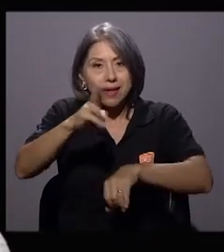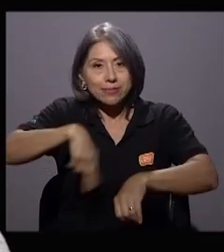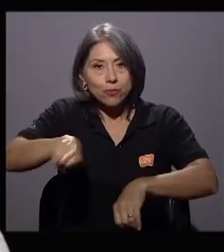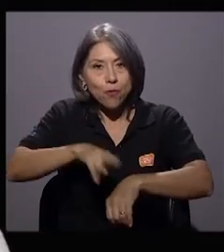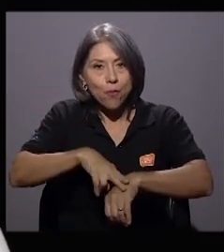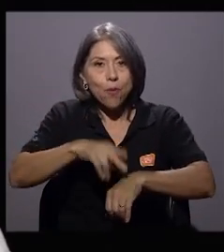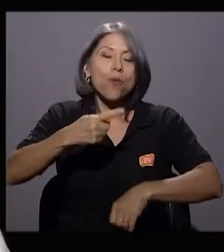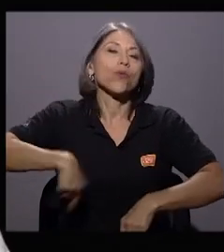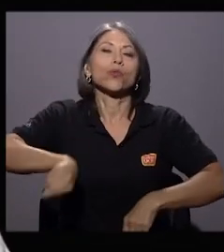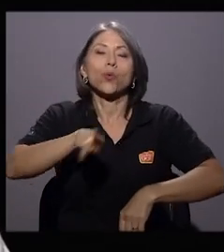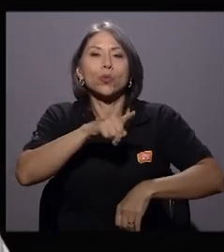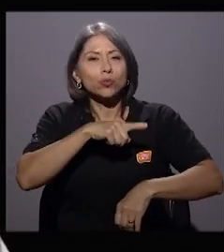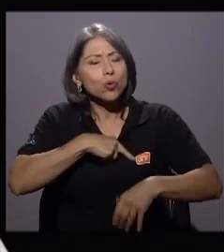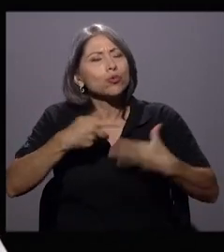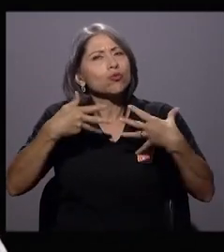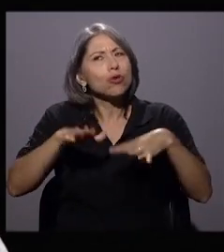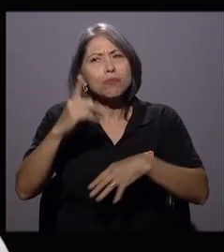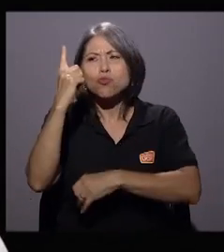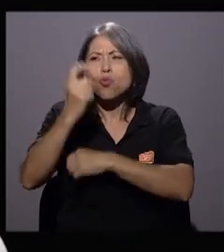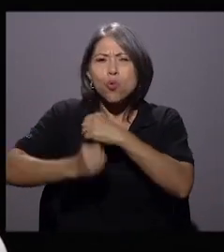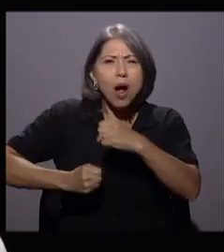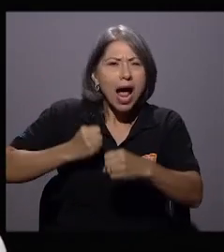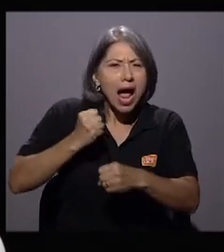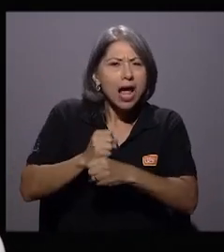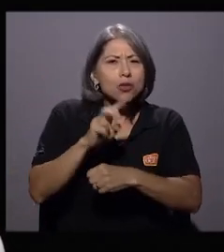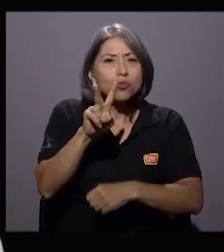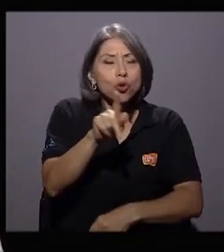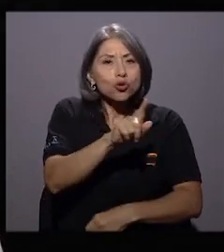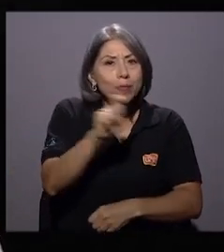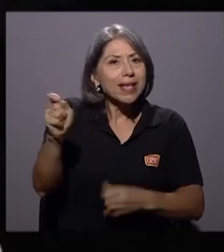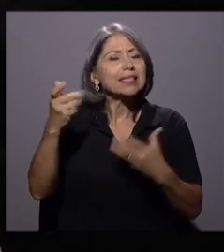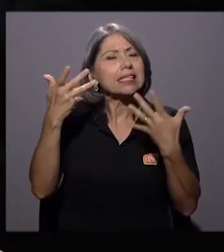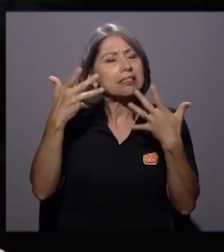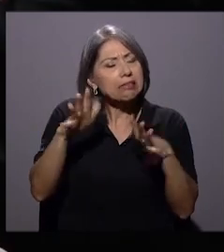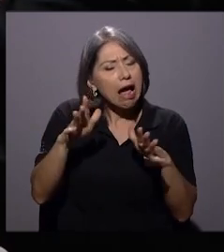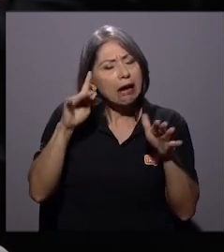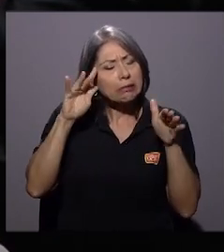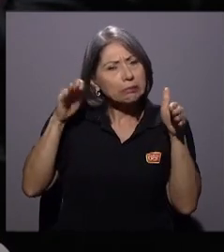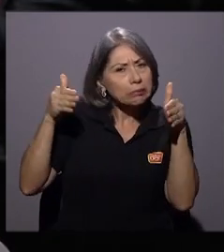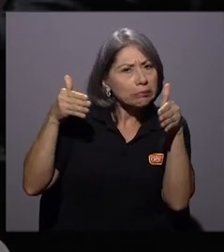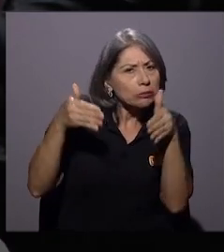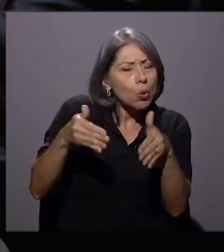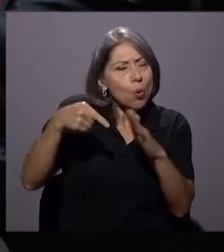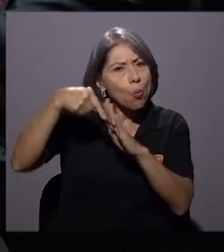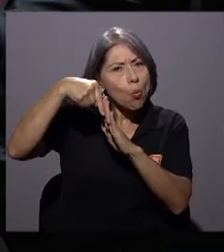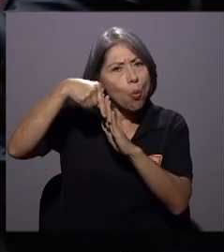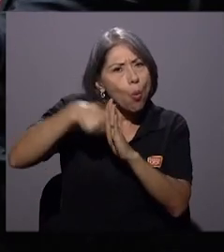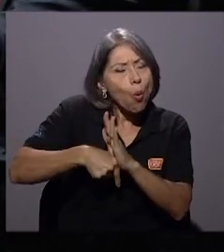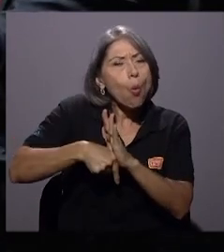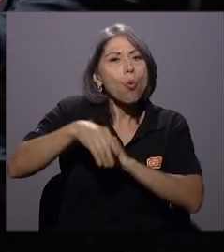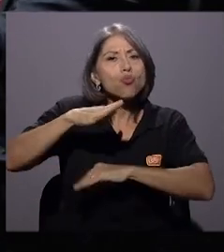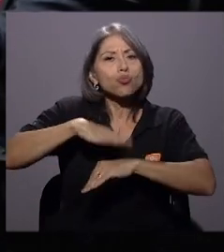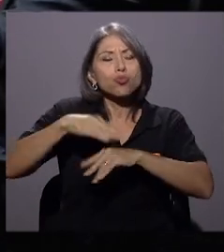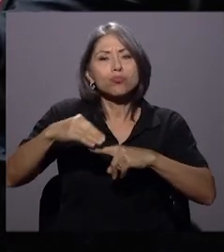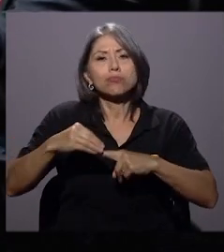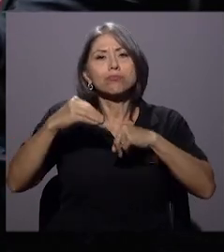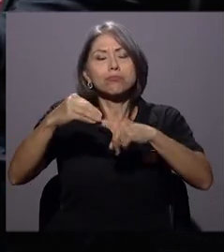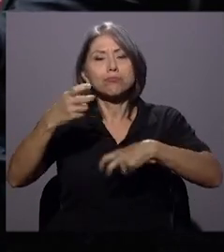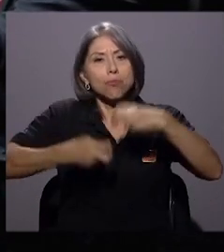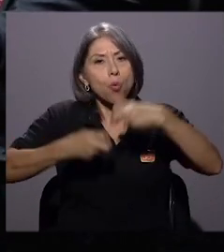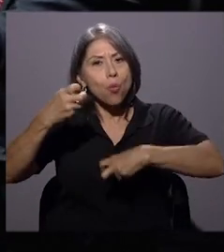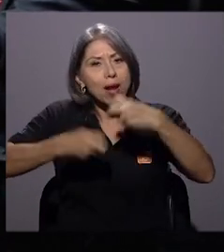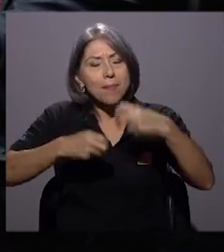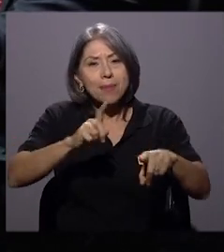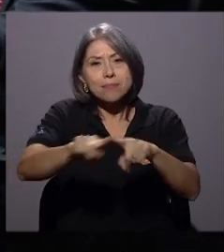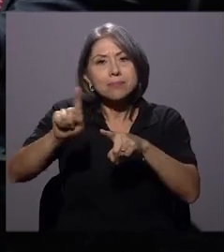realizado un ejercicio a lo largo de un año y dos meses, ya de haber profundizado sobre los principales problemas que